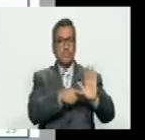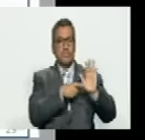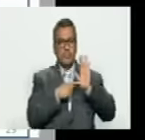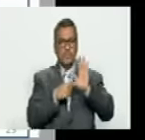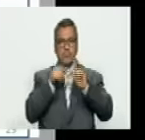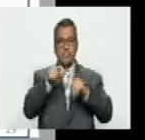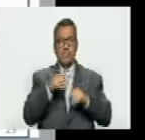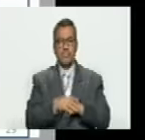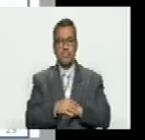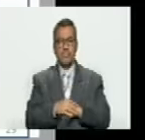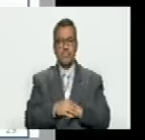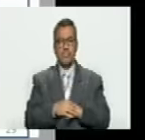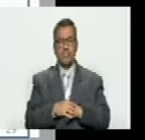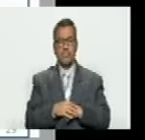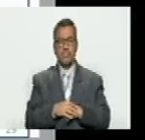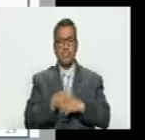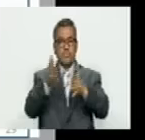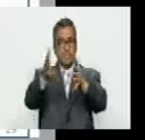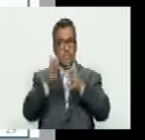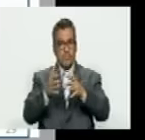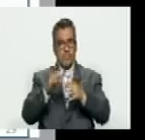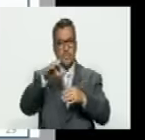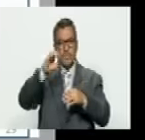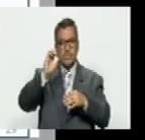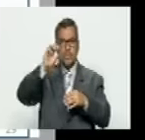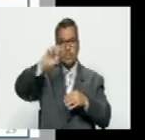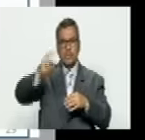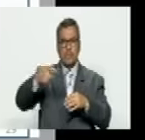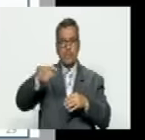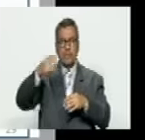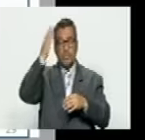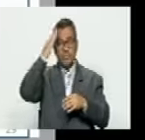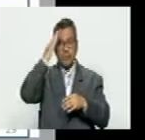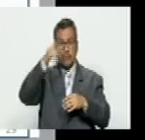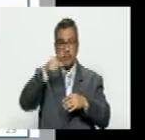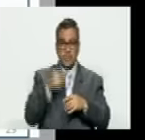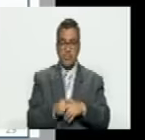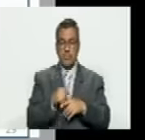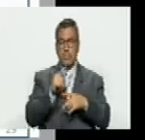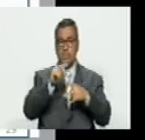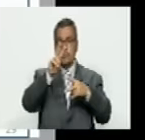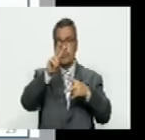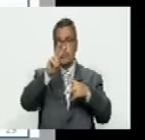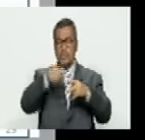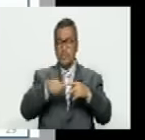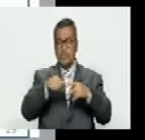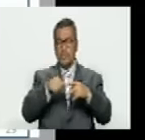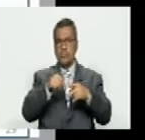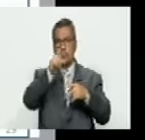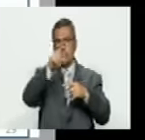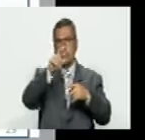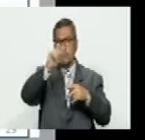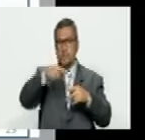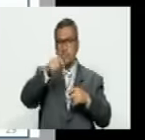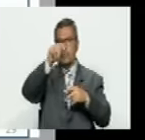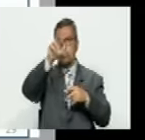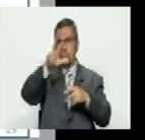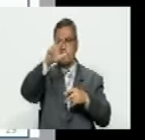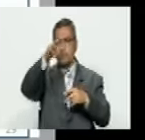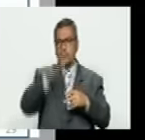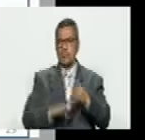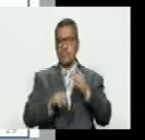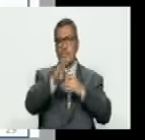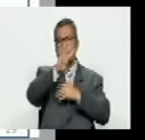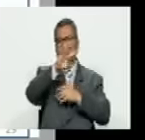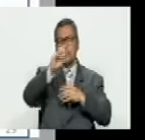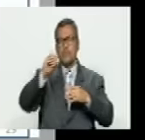ganó Odmundo González sabiendo ellos que un tercio completo o sea casi 400